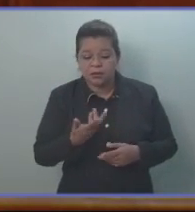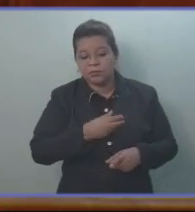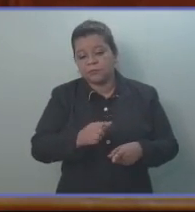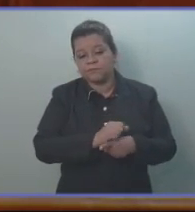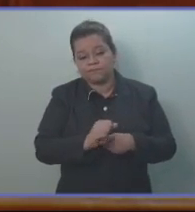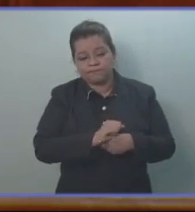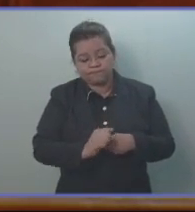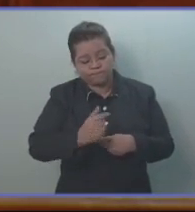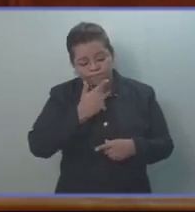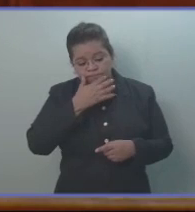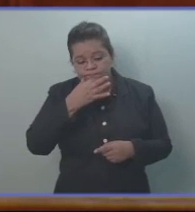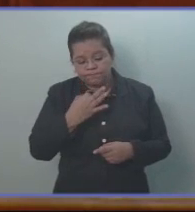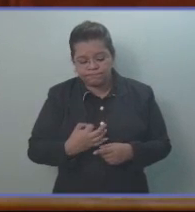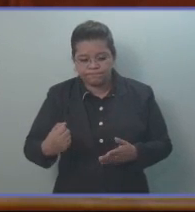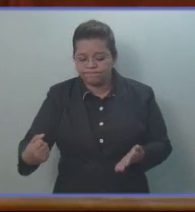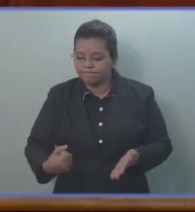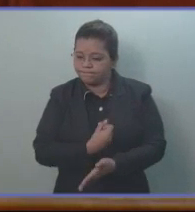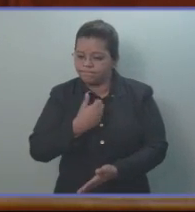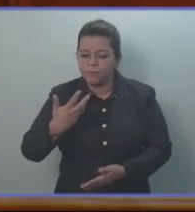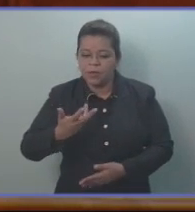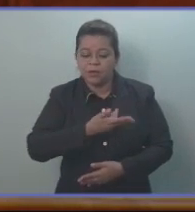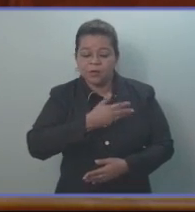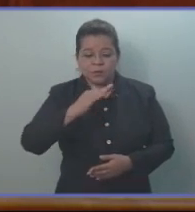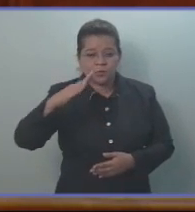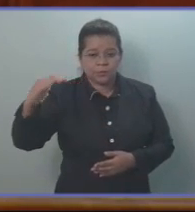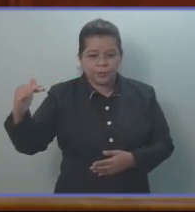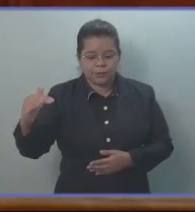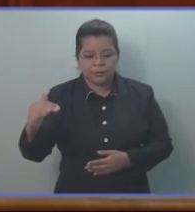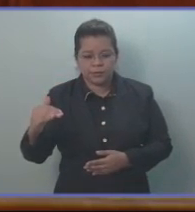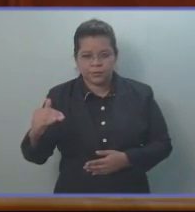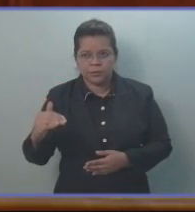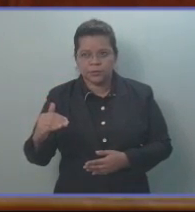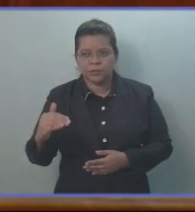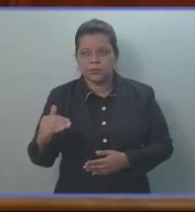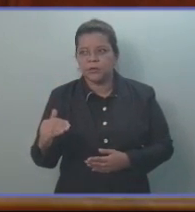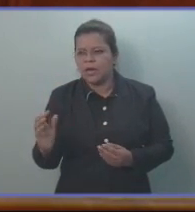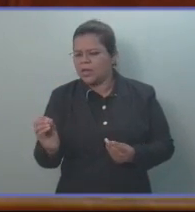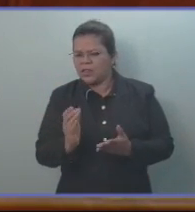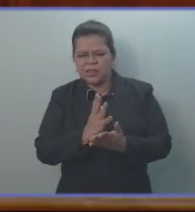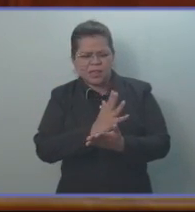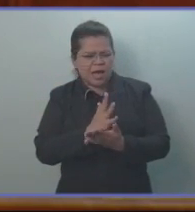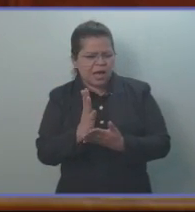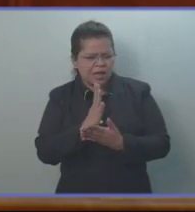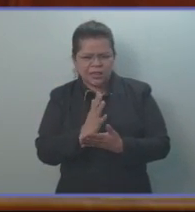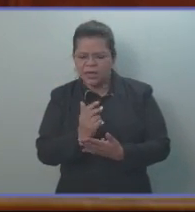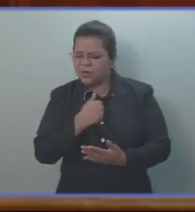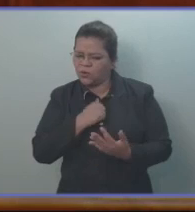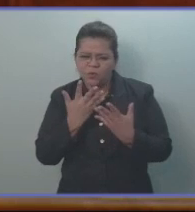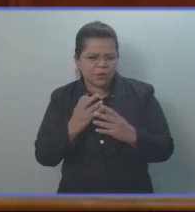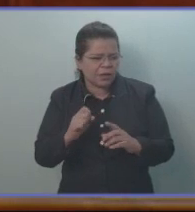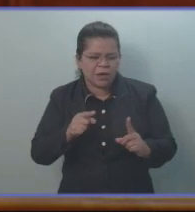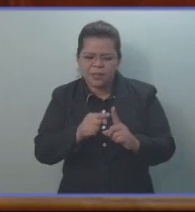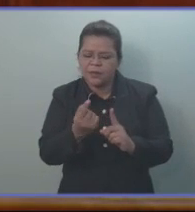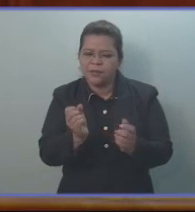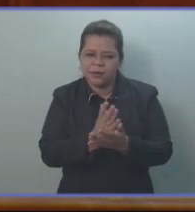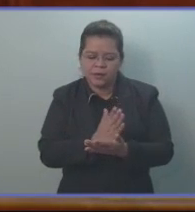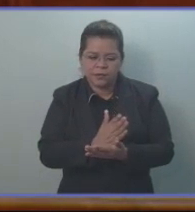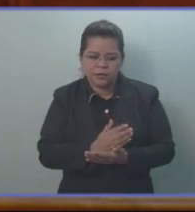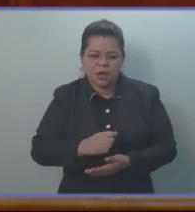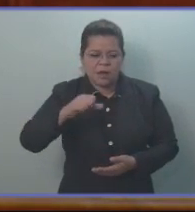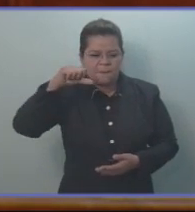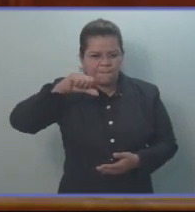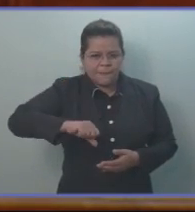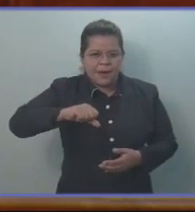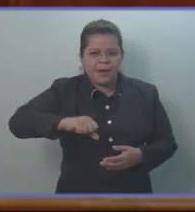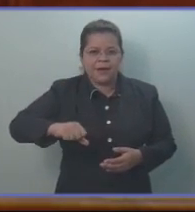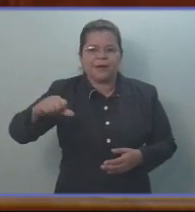y lamentablemente se puso en práctica en nuestro país. Sin alusión a nadie presente aquí, mal paga el diablo